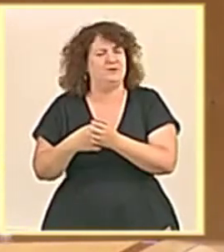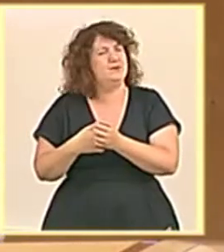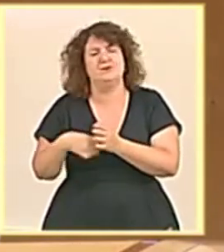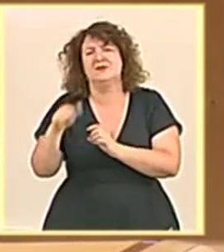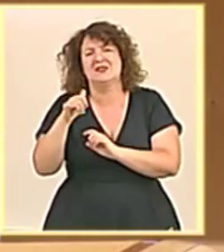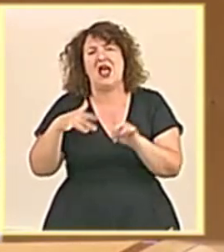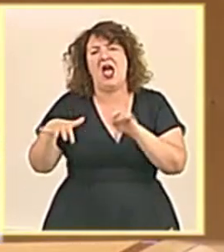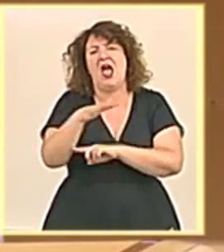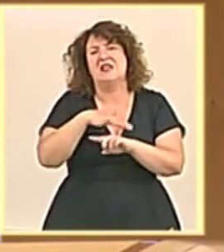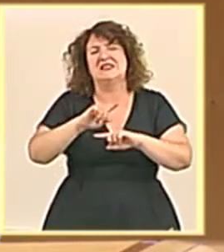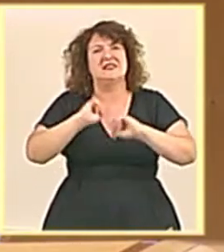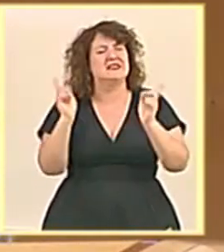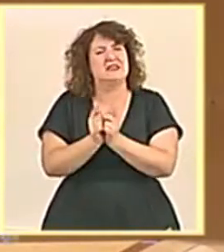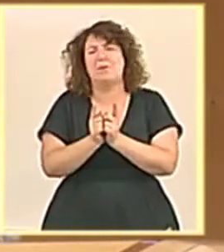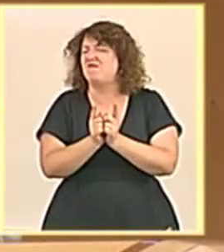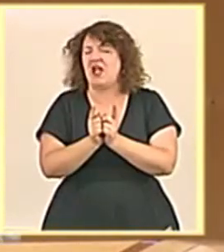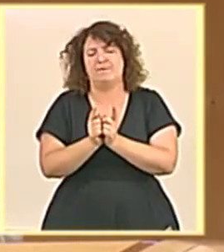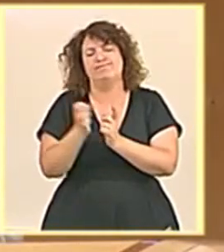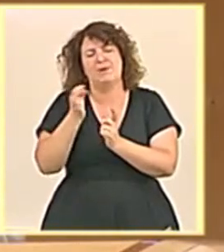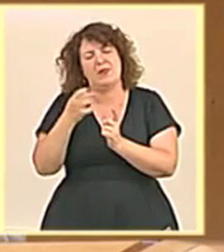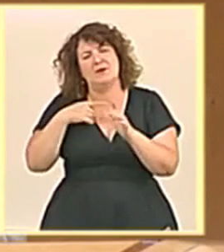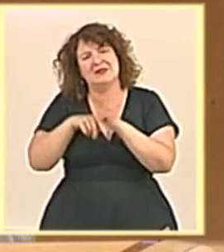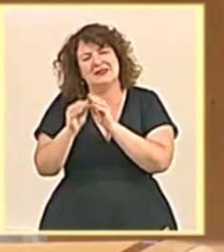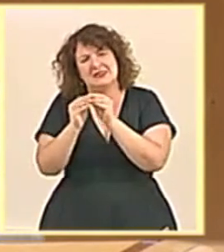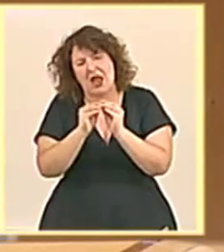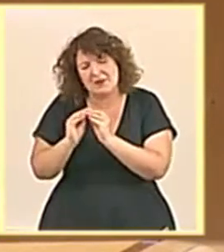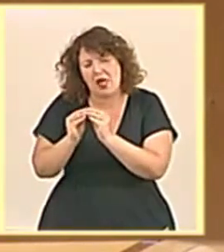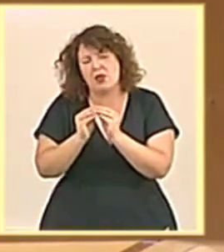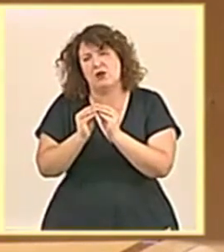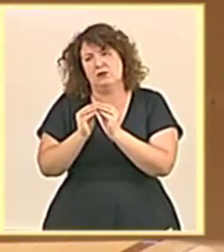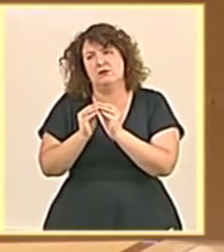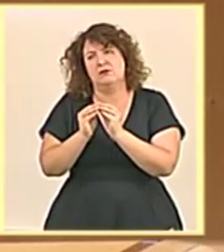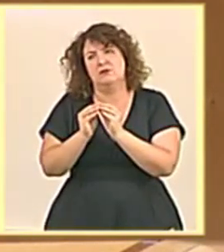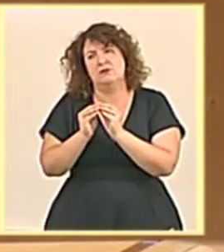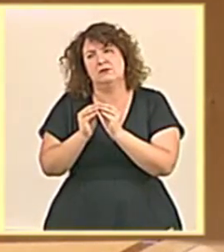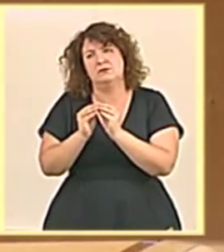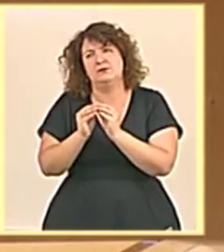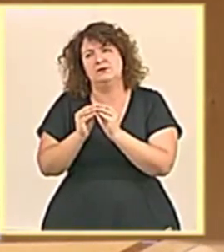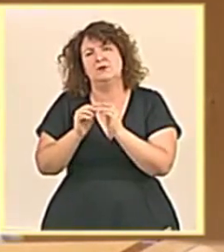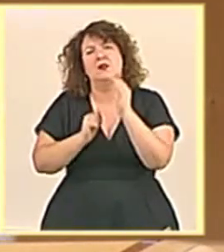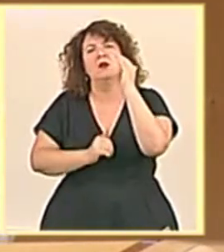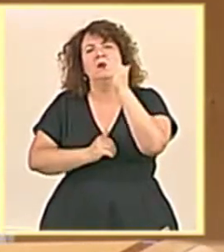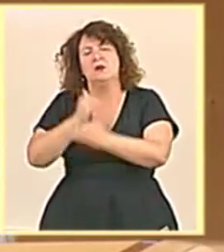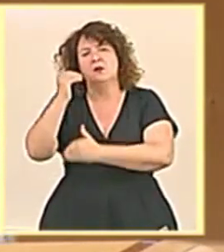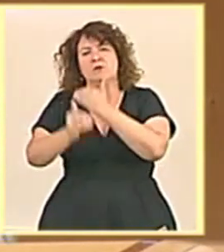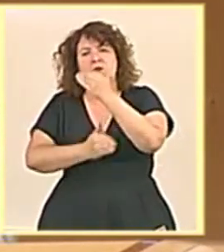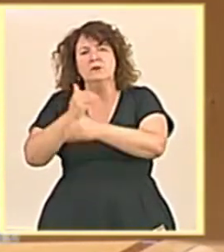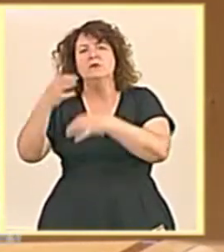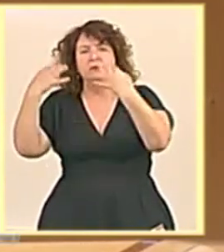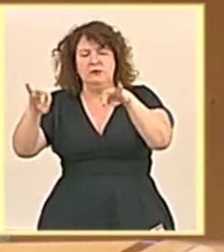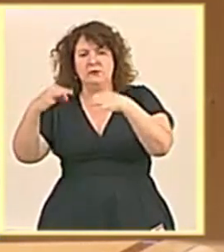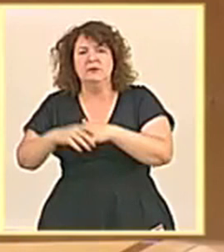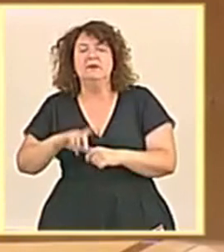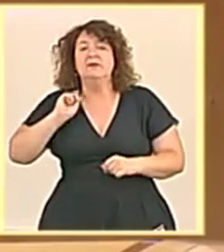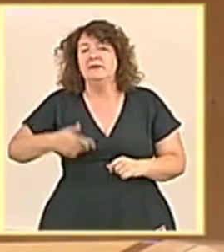tramitación ambiental simplificada a una actuación que debe someterse al procedimiento ordinario. La